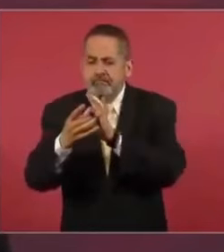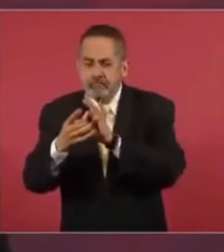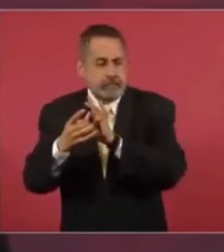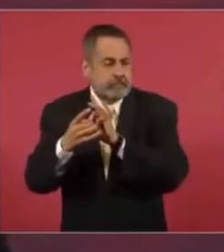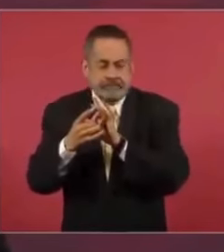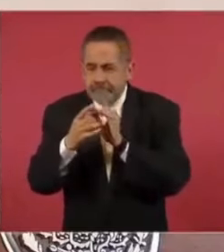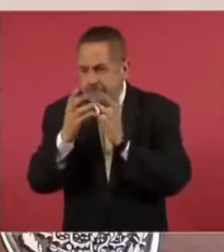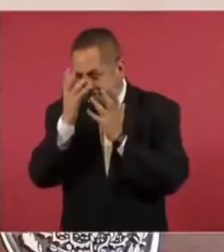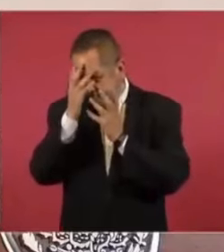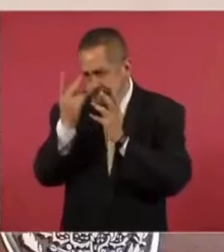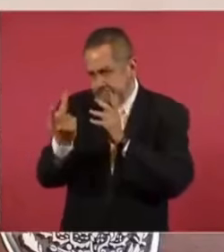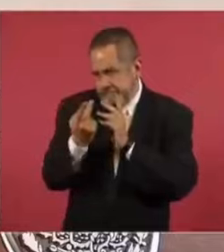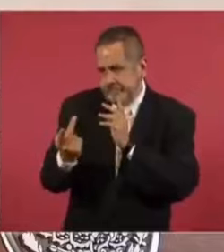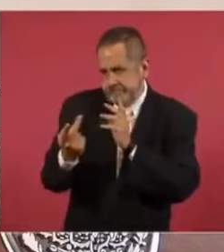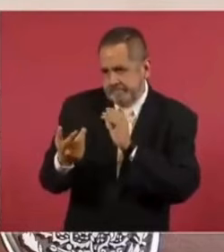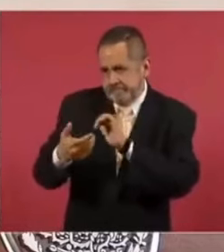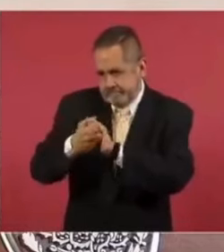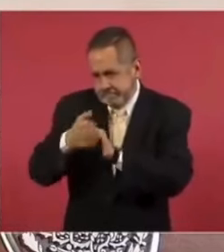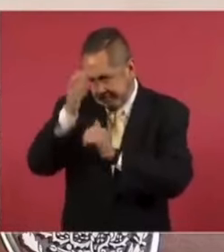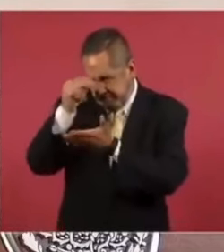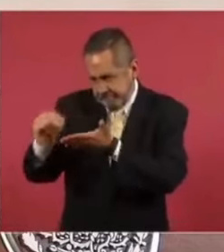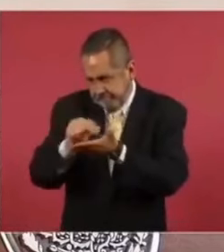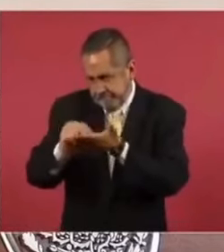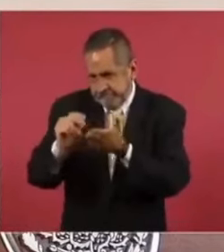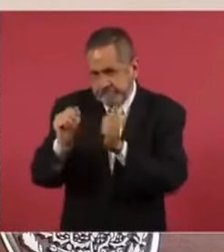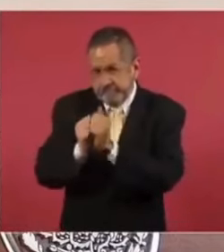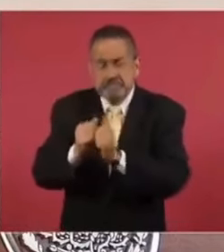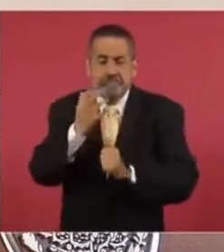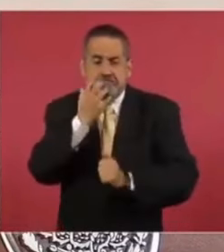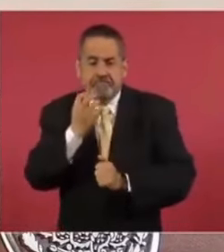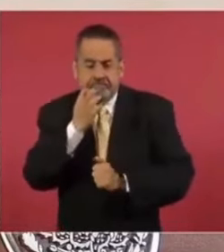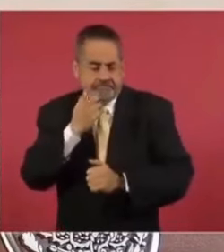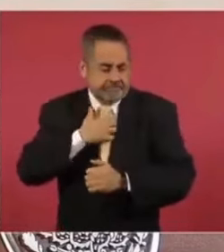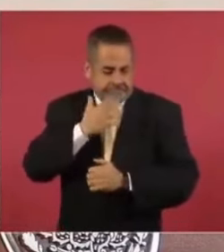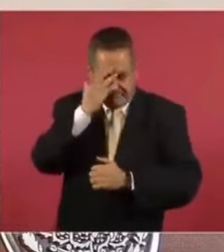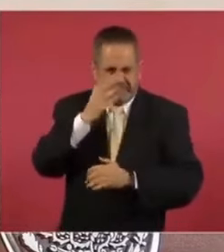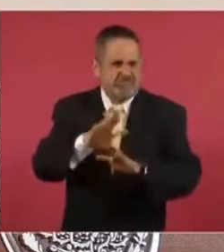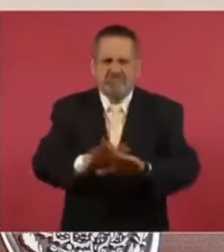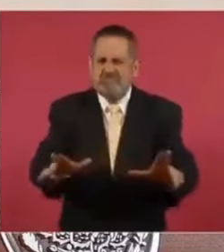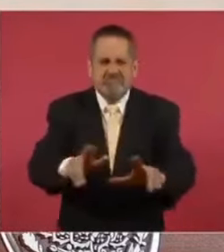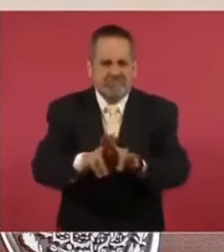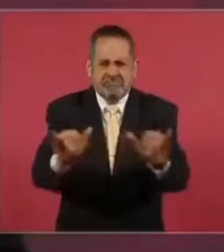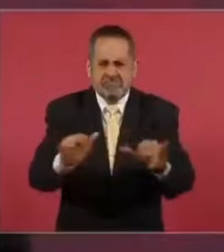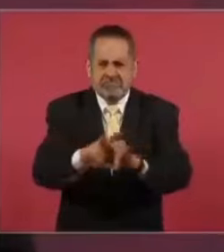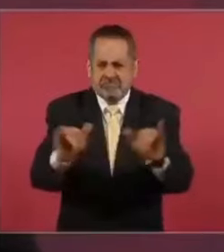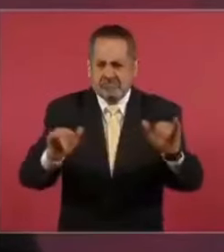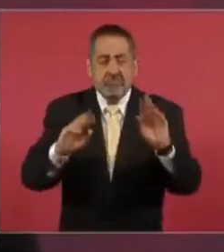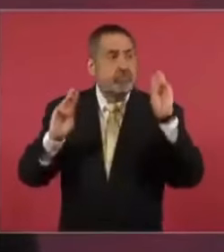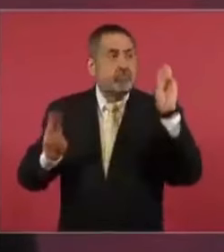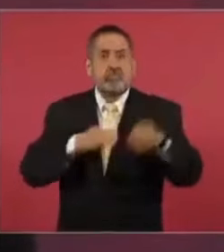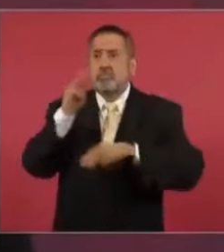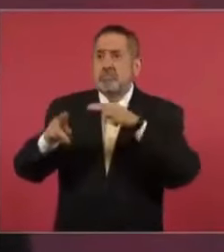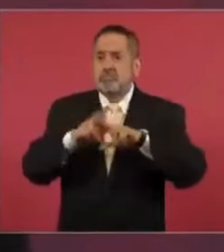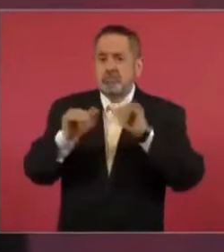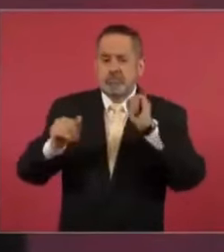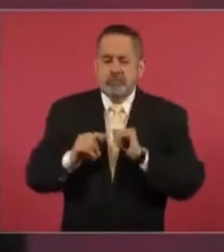con el gobierno de Israel, ni con ningún gobierno del mundo,